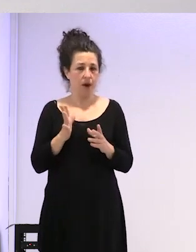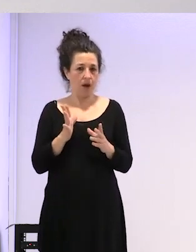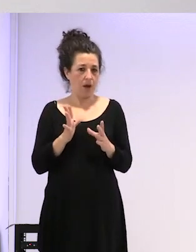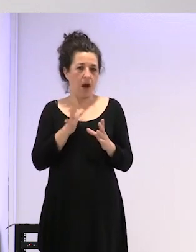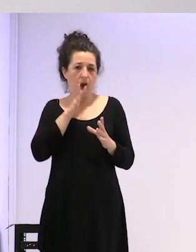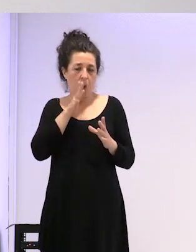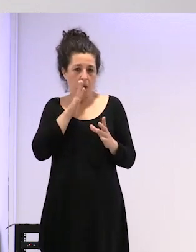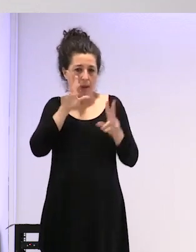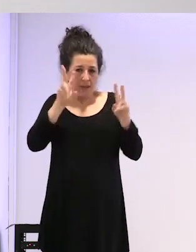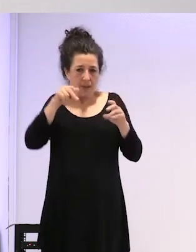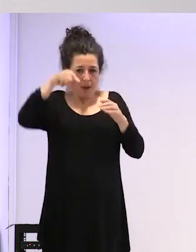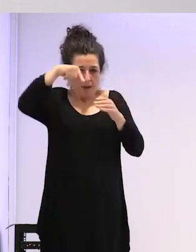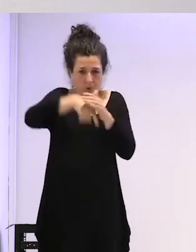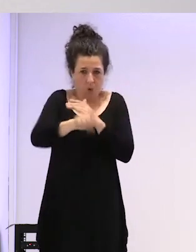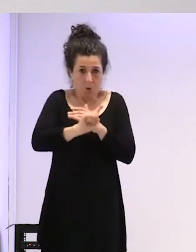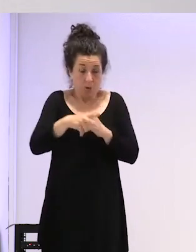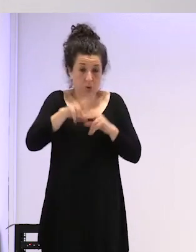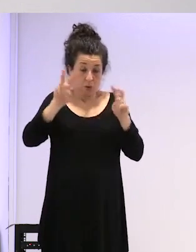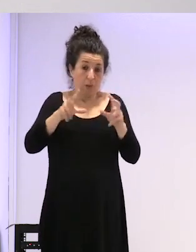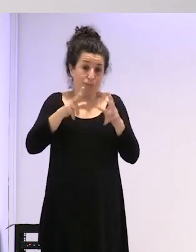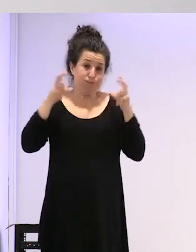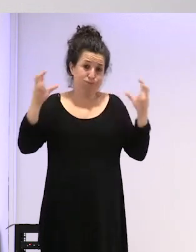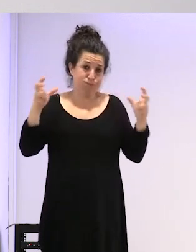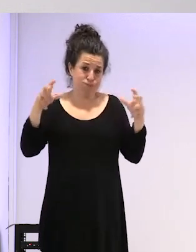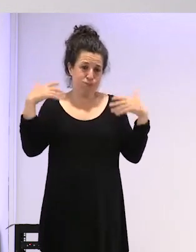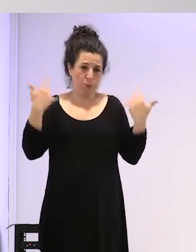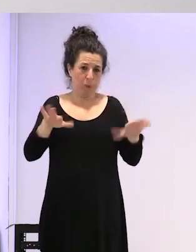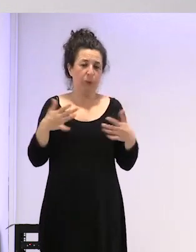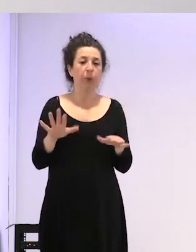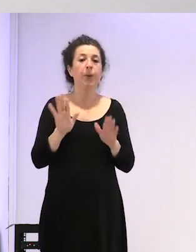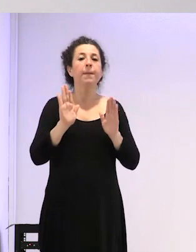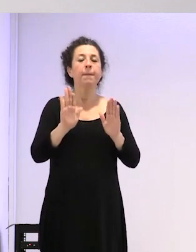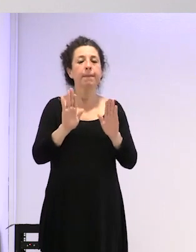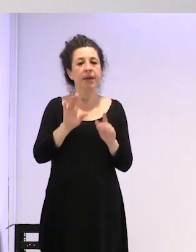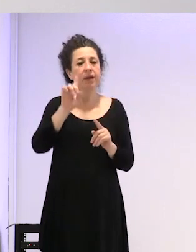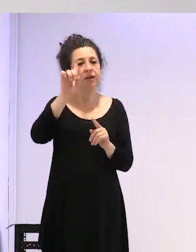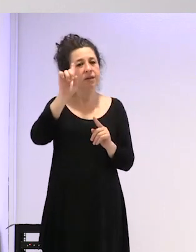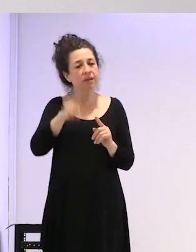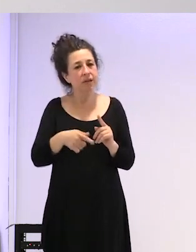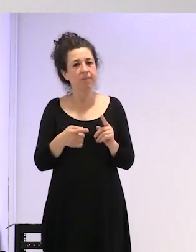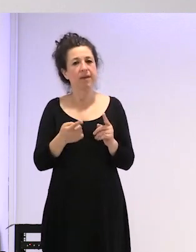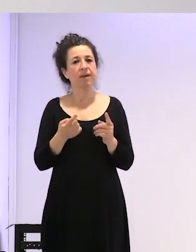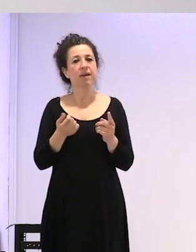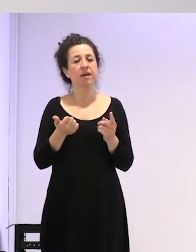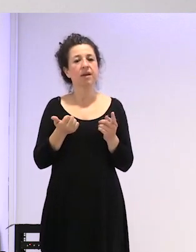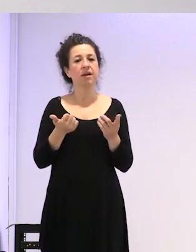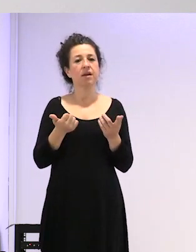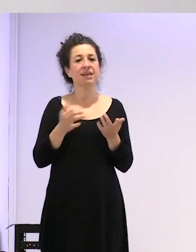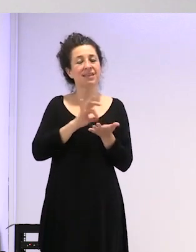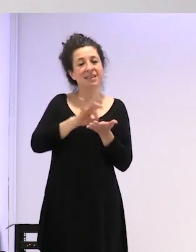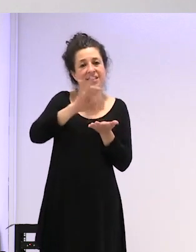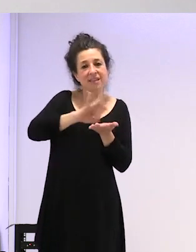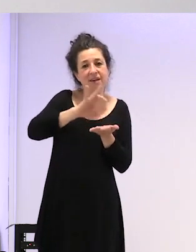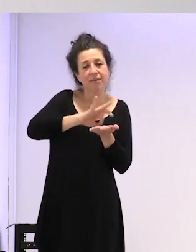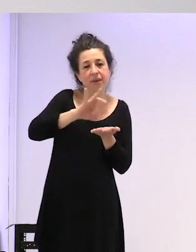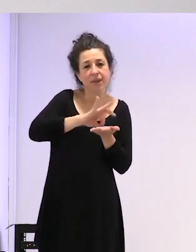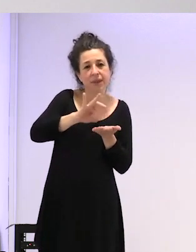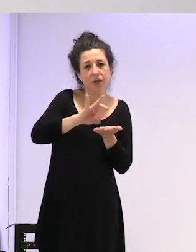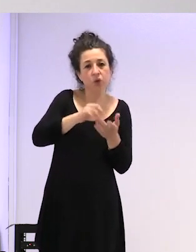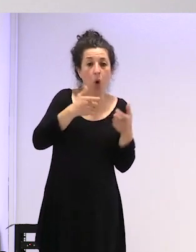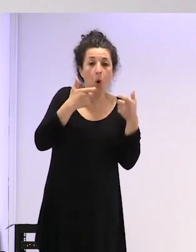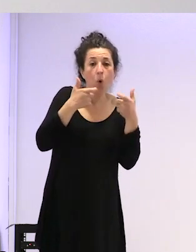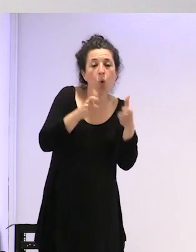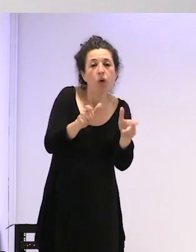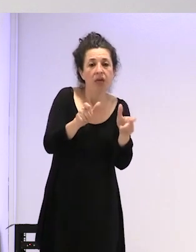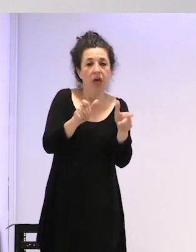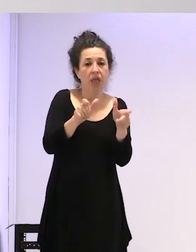tema enorme ¿no? pero también claro todo lo que se plantea en los servicios estos las unidades